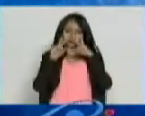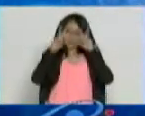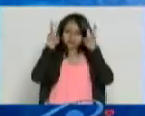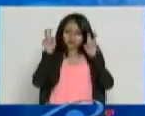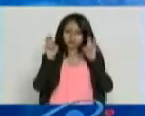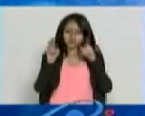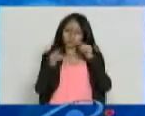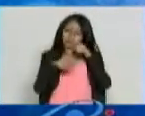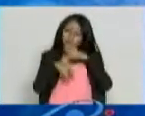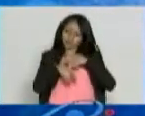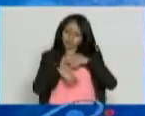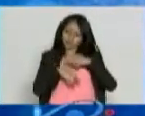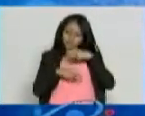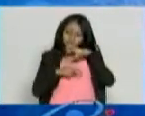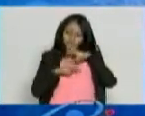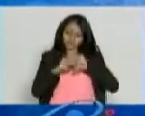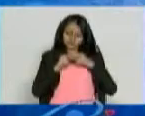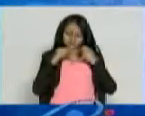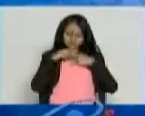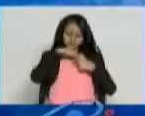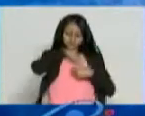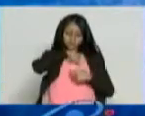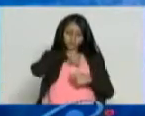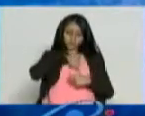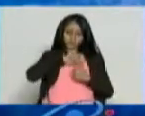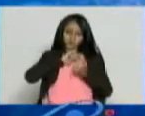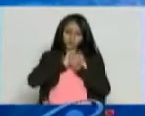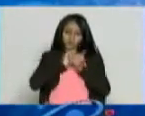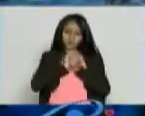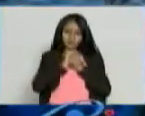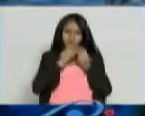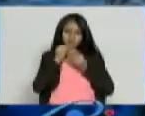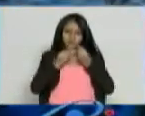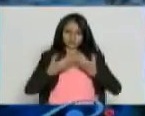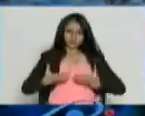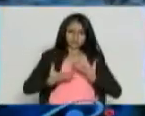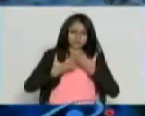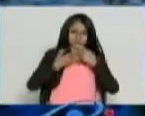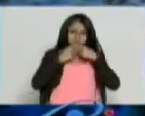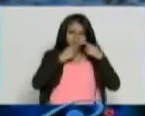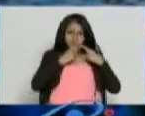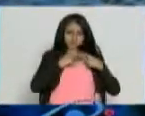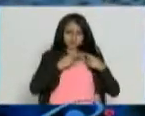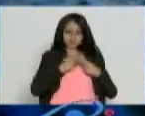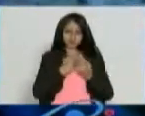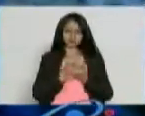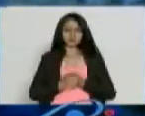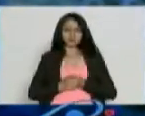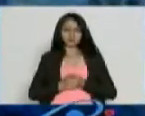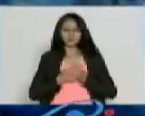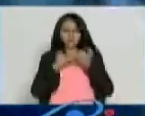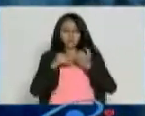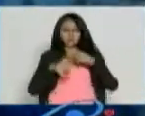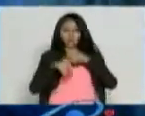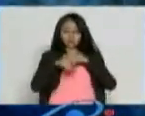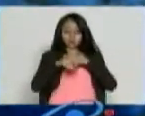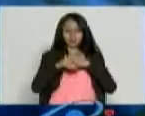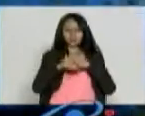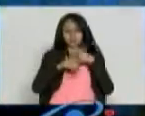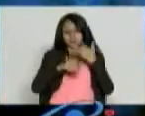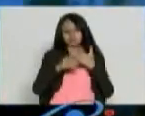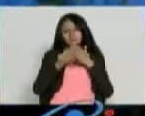Dedica un tiempo a encontrarte y a vivir la vida en mayúsculas, esto es sintiéndote feliz. El tiempo pasa